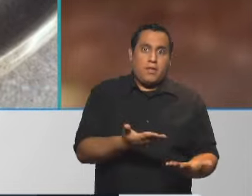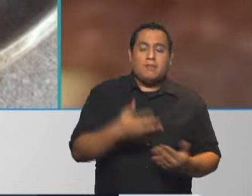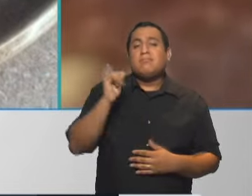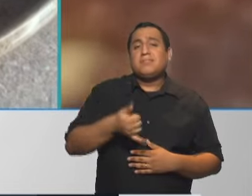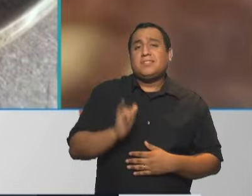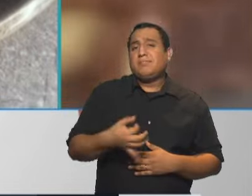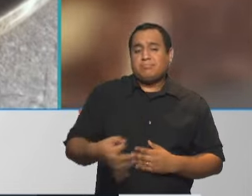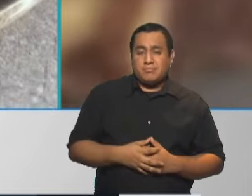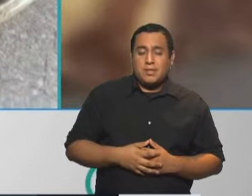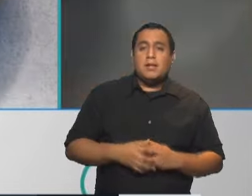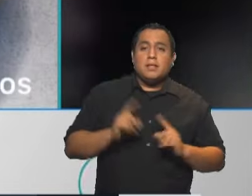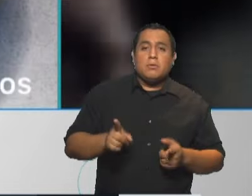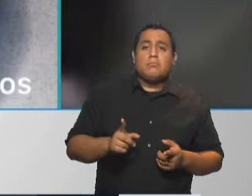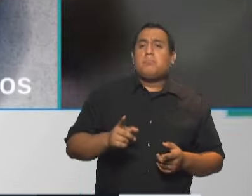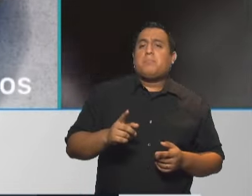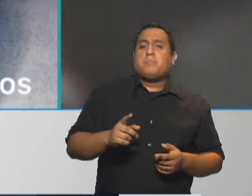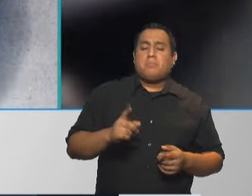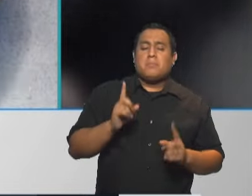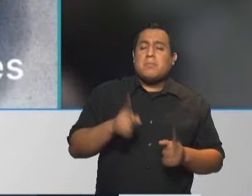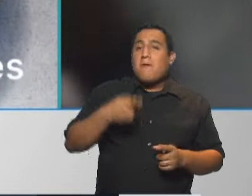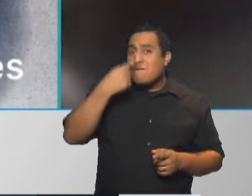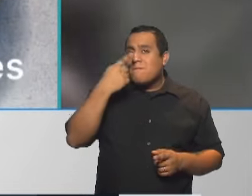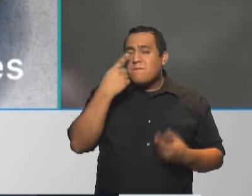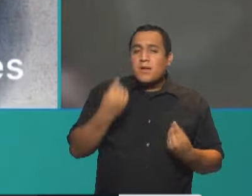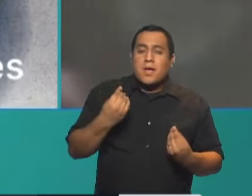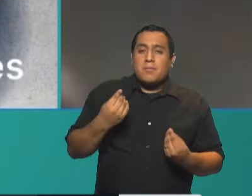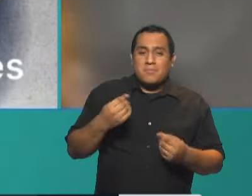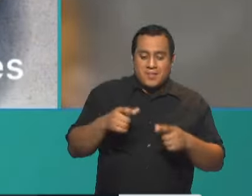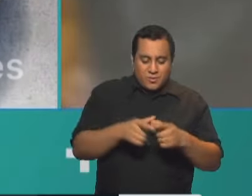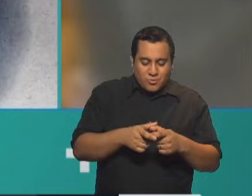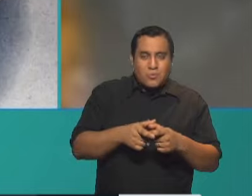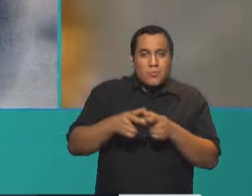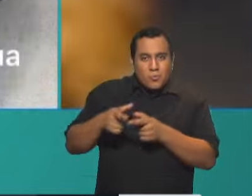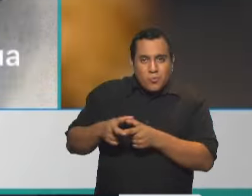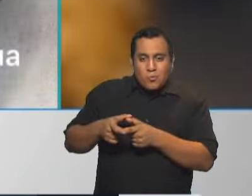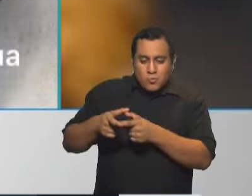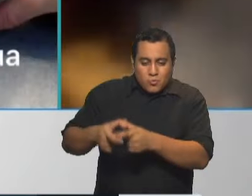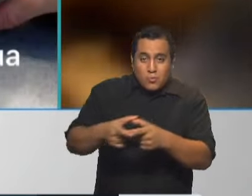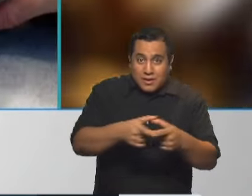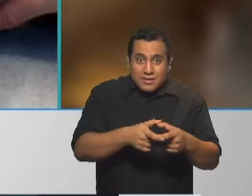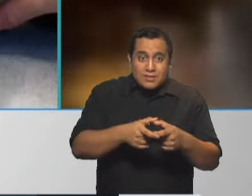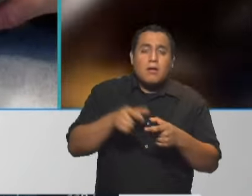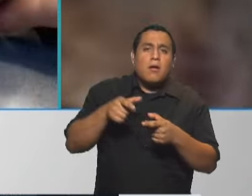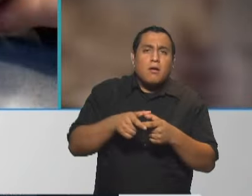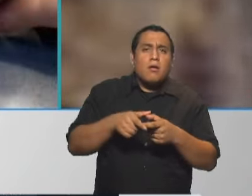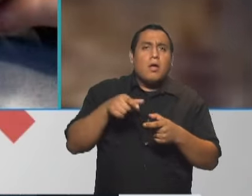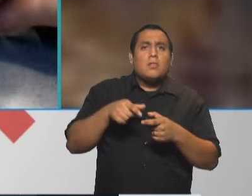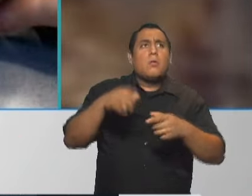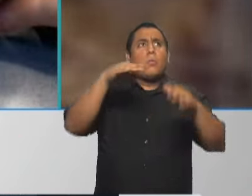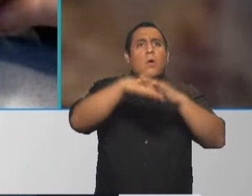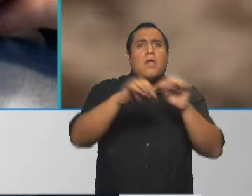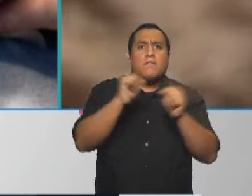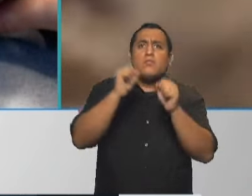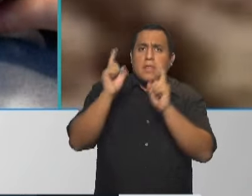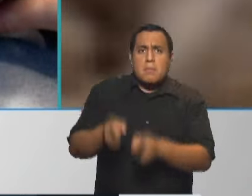exacto y Nati lo que es muy interesante acá es que estos cuadraditos de brownie que tenemos directamente también los podemos frizar